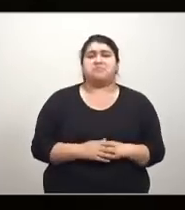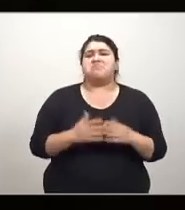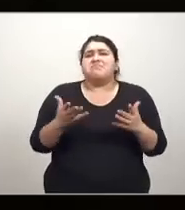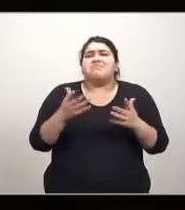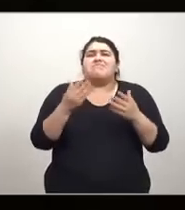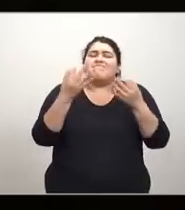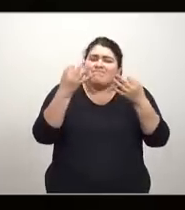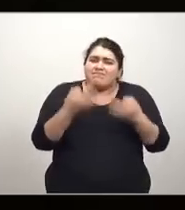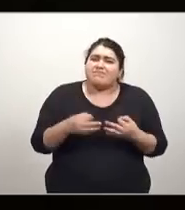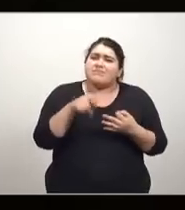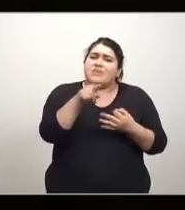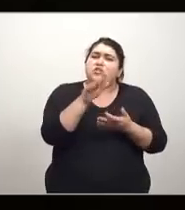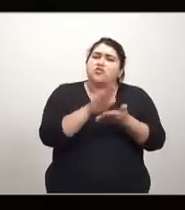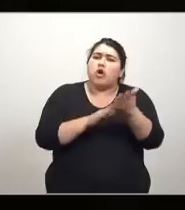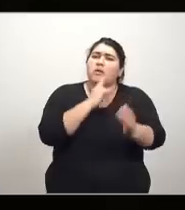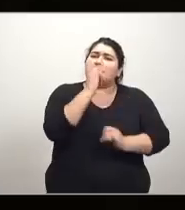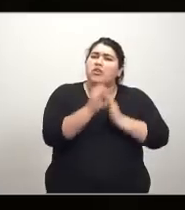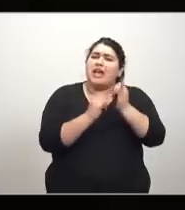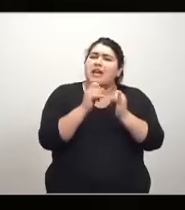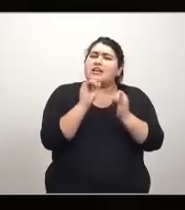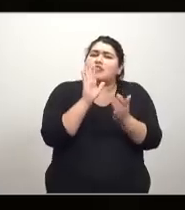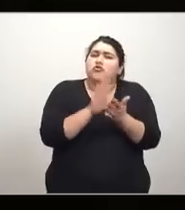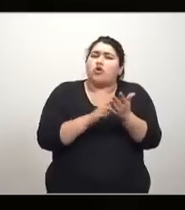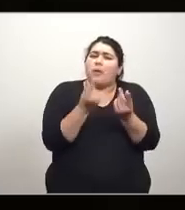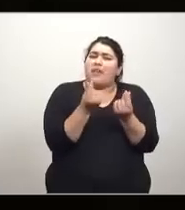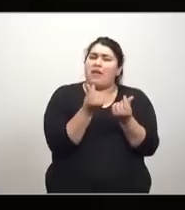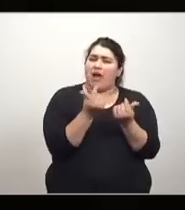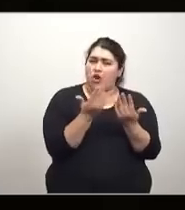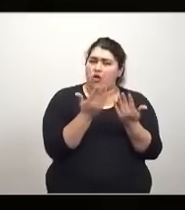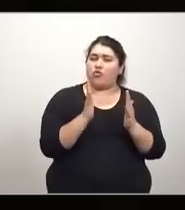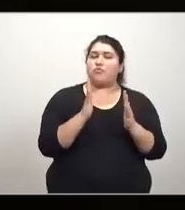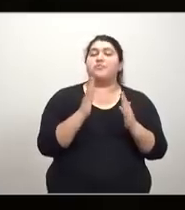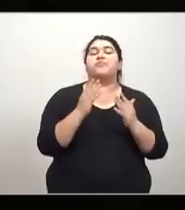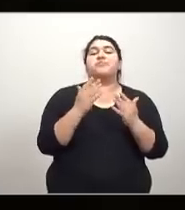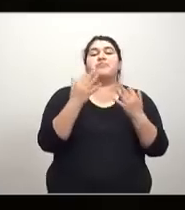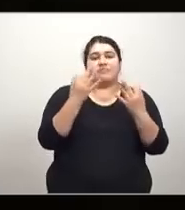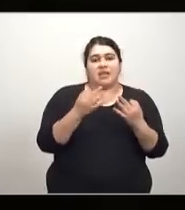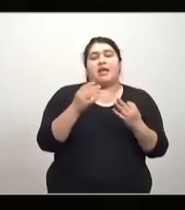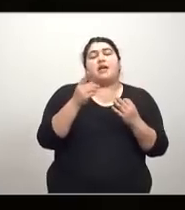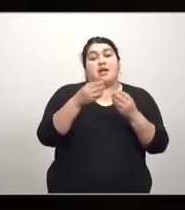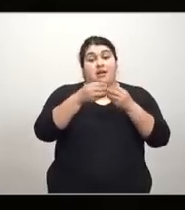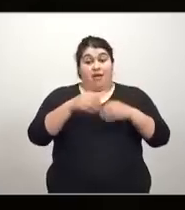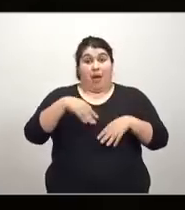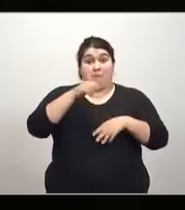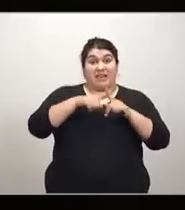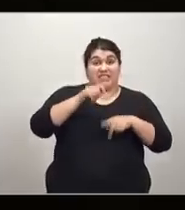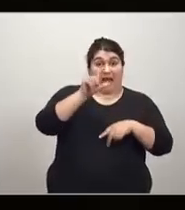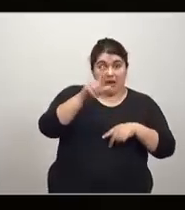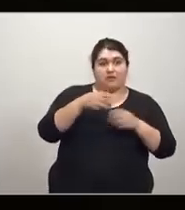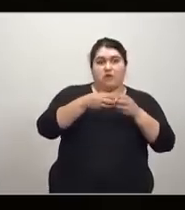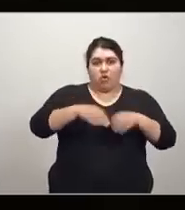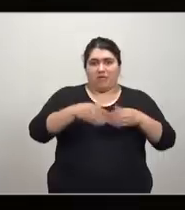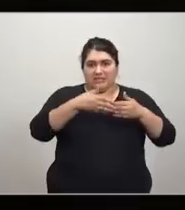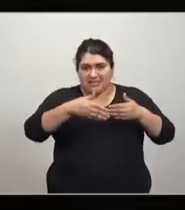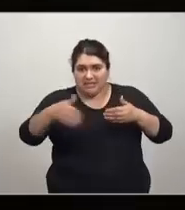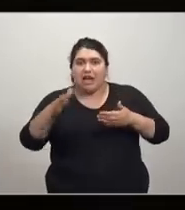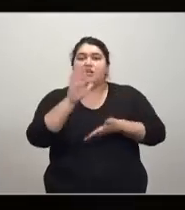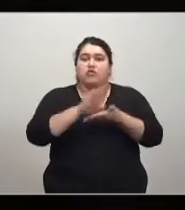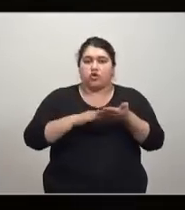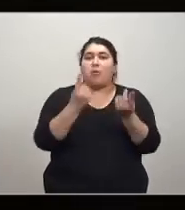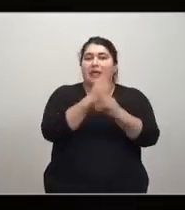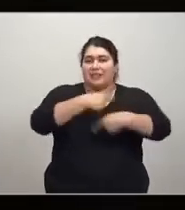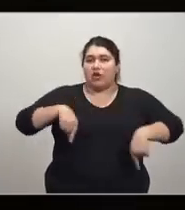consolida definitivamente la teoría subjetiva del valor. hasta antes de Marx pues todavía al inicio prevalecía la teoría